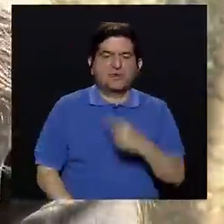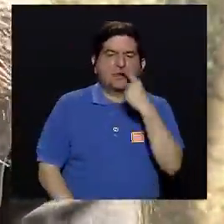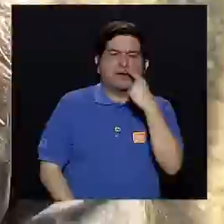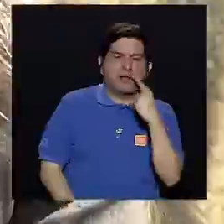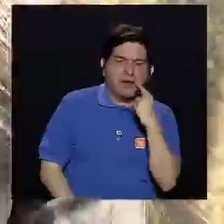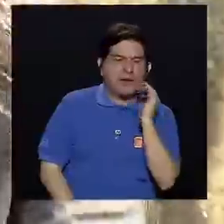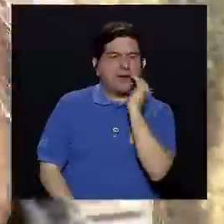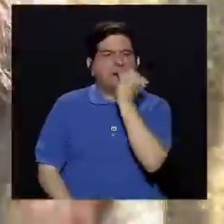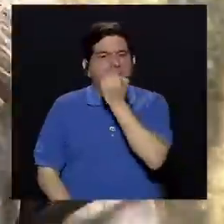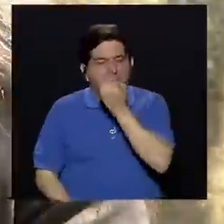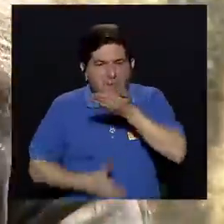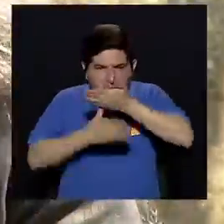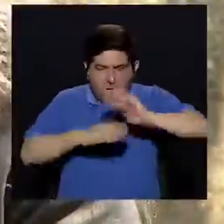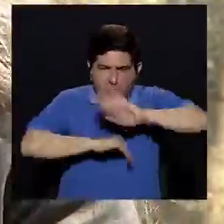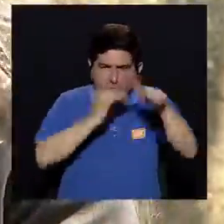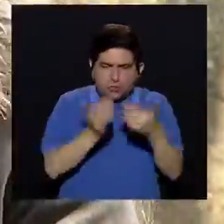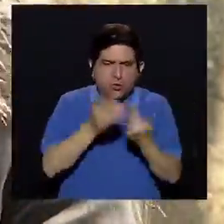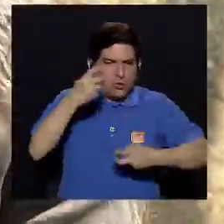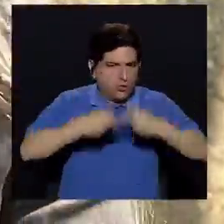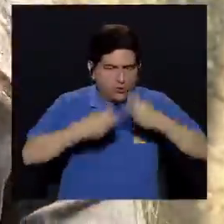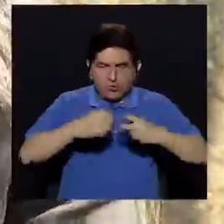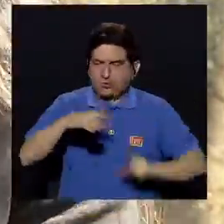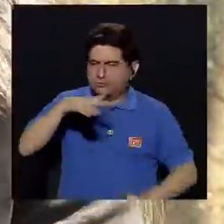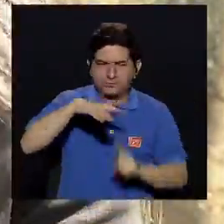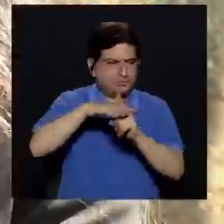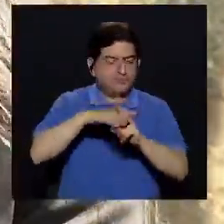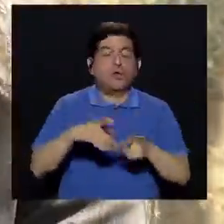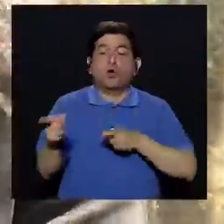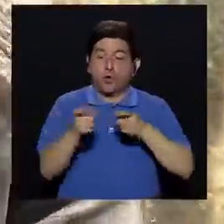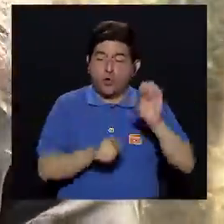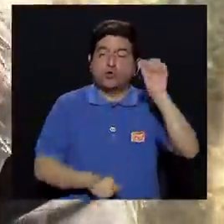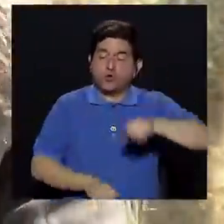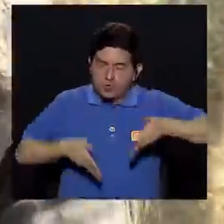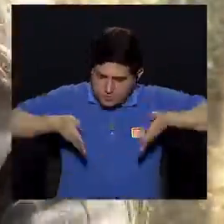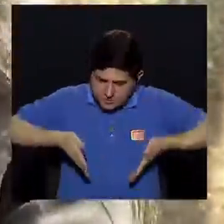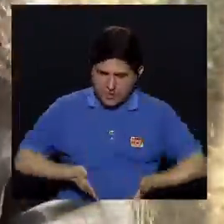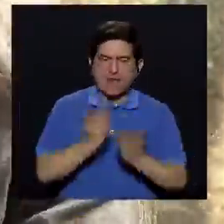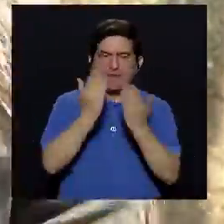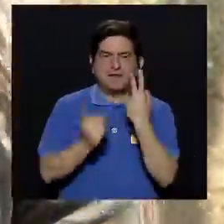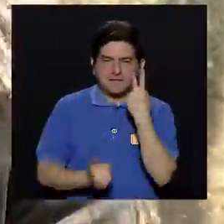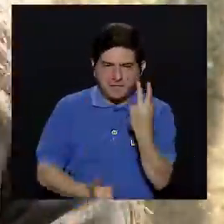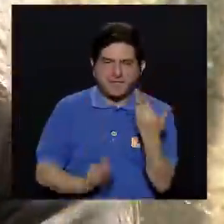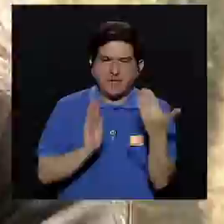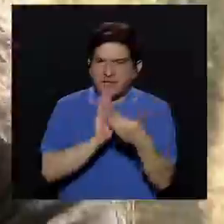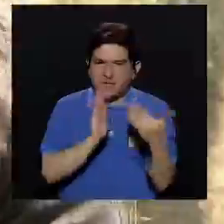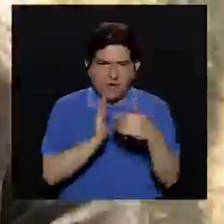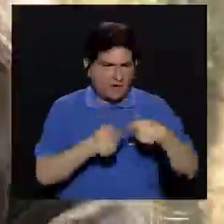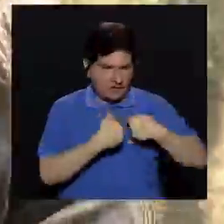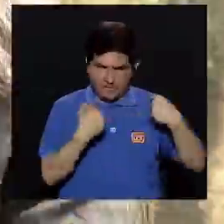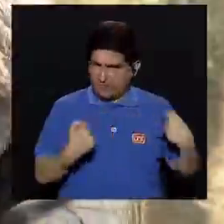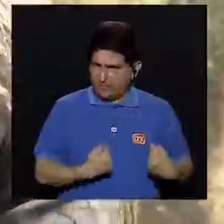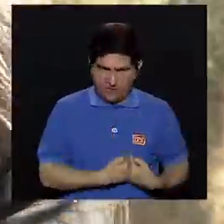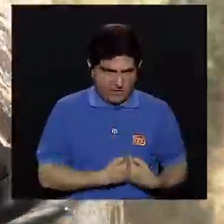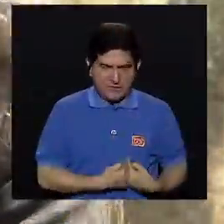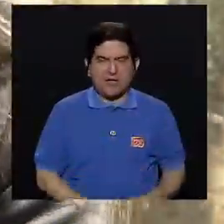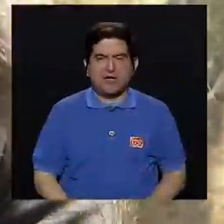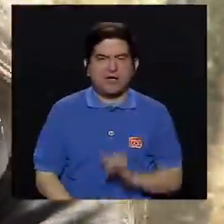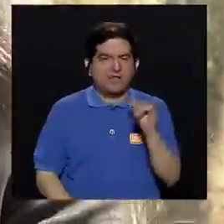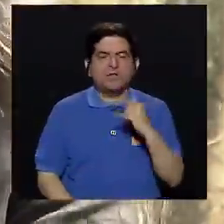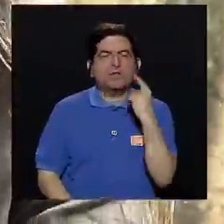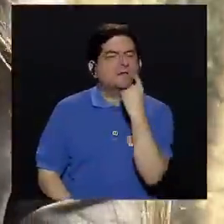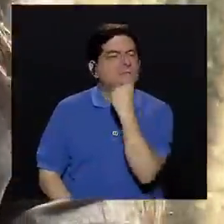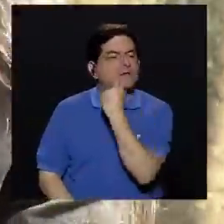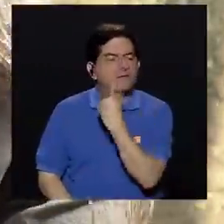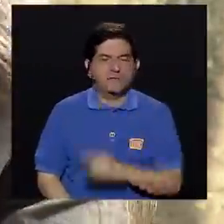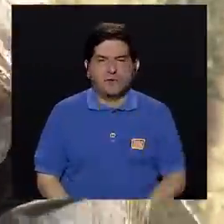palarendido vaya a tener todas las malformaciones. Sí se le da el control cuando nace para ver que no está afectado el corazoncito, para ver cómo estamos de